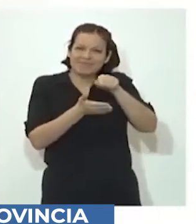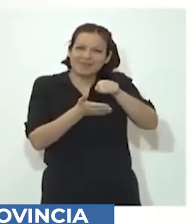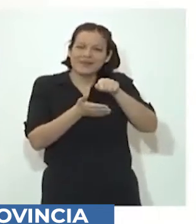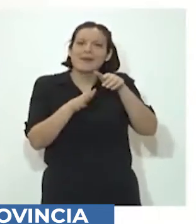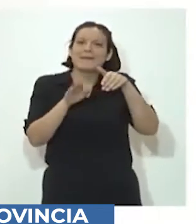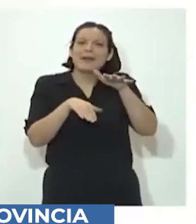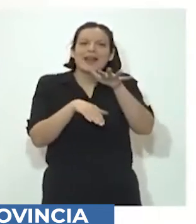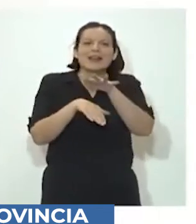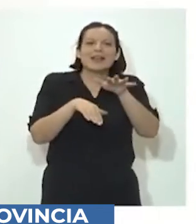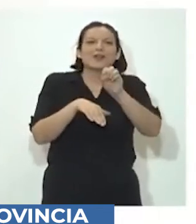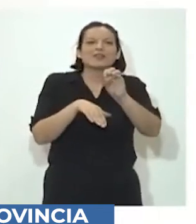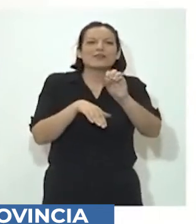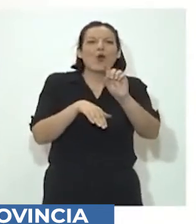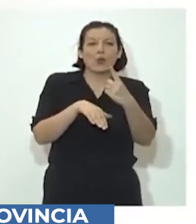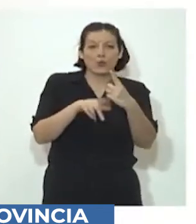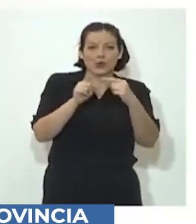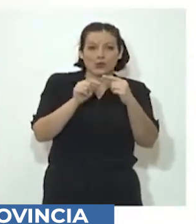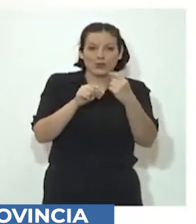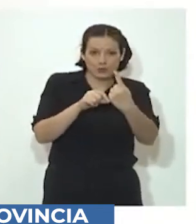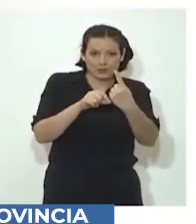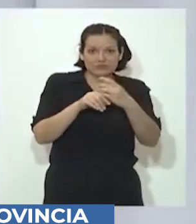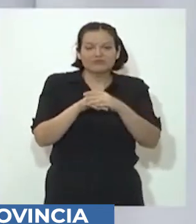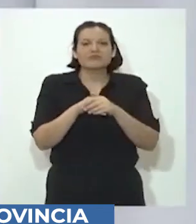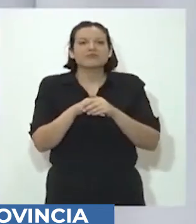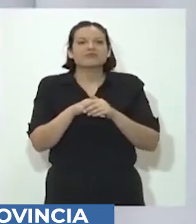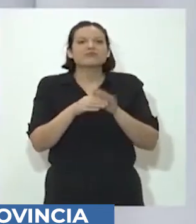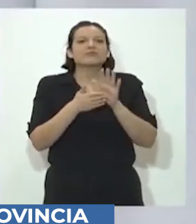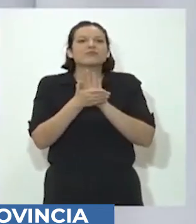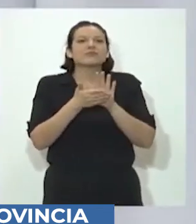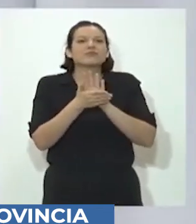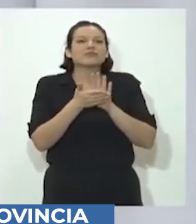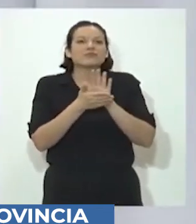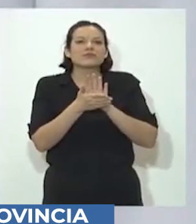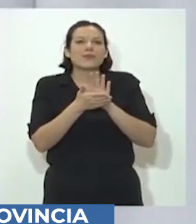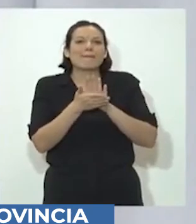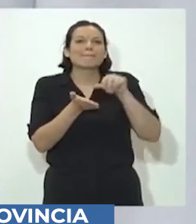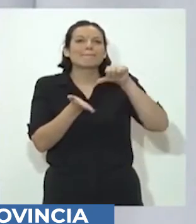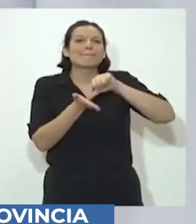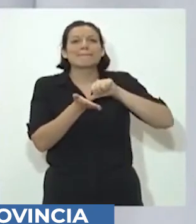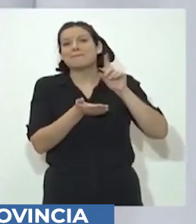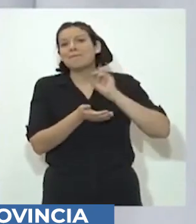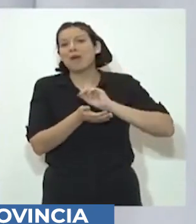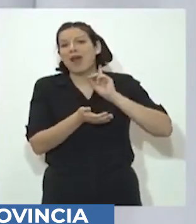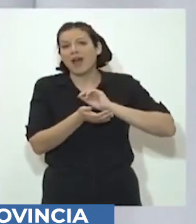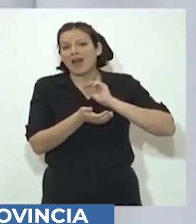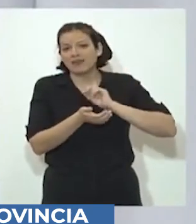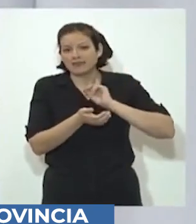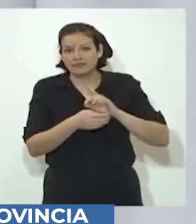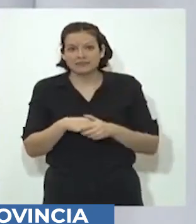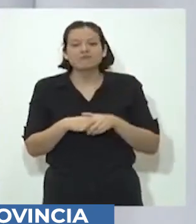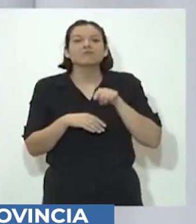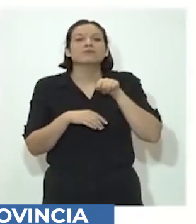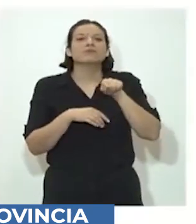a la región 1 particularmente la situación de la ciudad de Paraná que